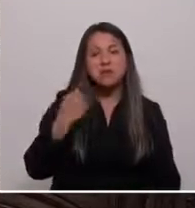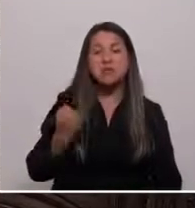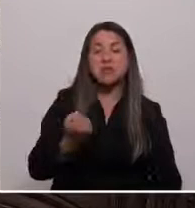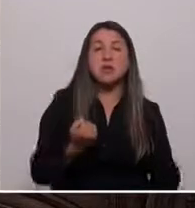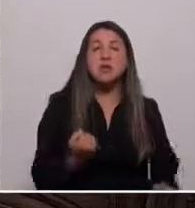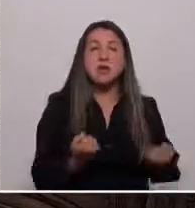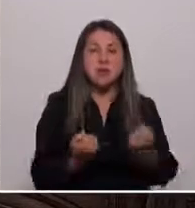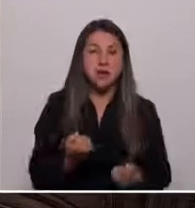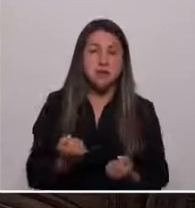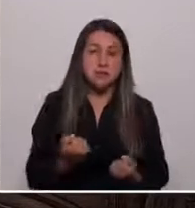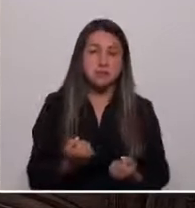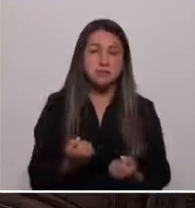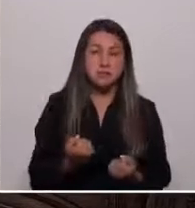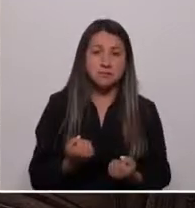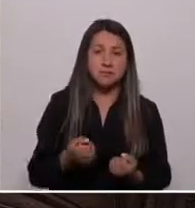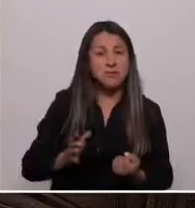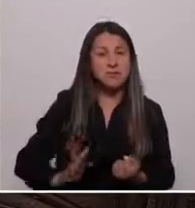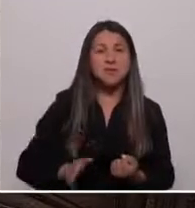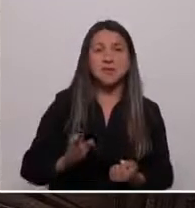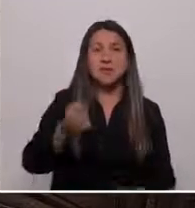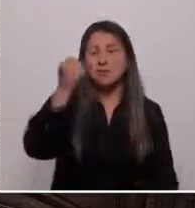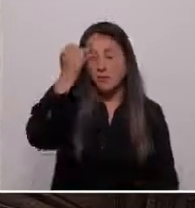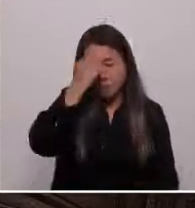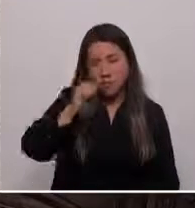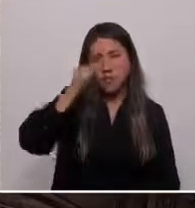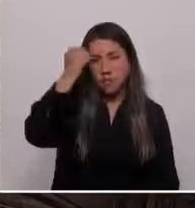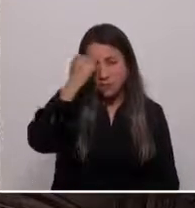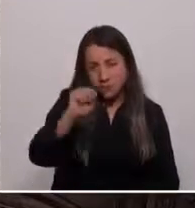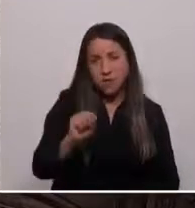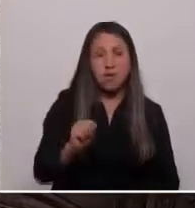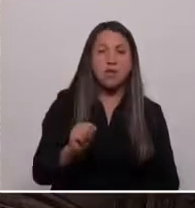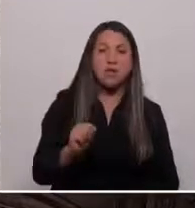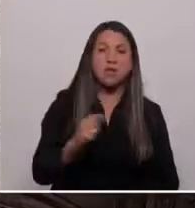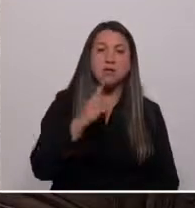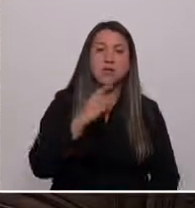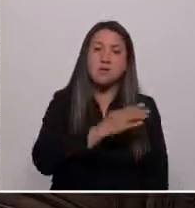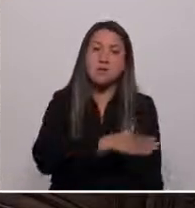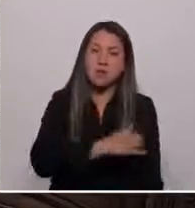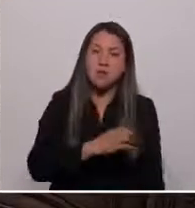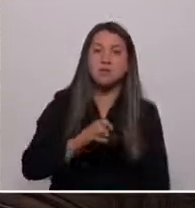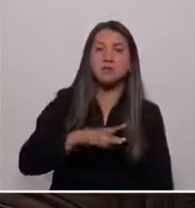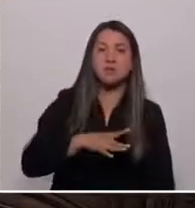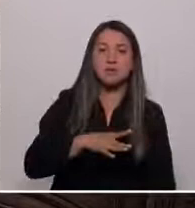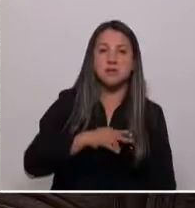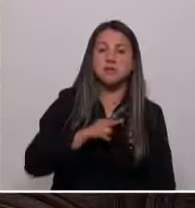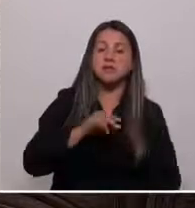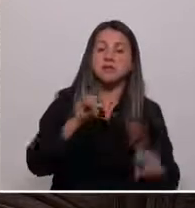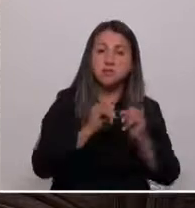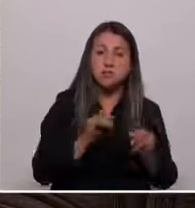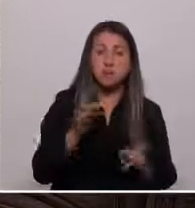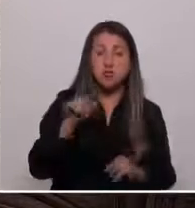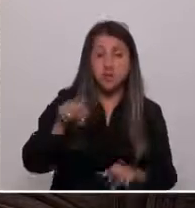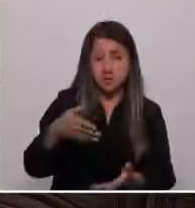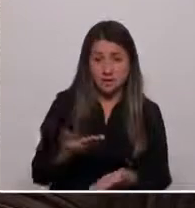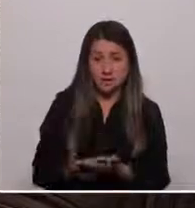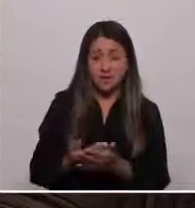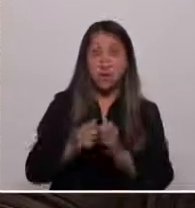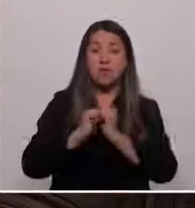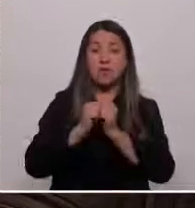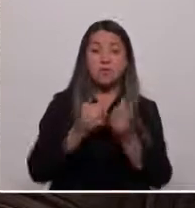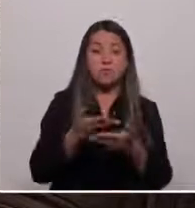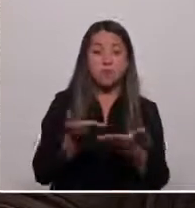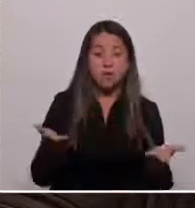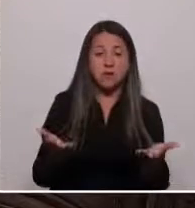seguimos porfiadamente teniendo fe en Chile y su destino. Solo que esta vez, compañeros, sí,